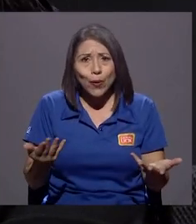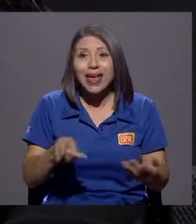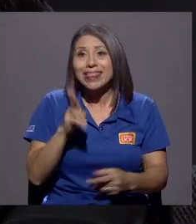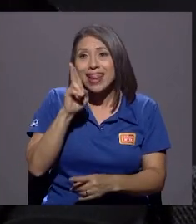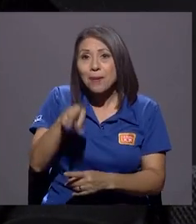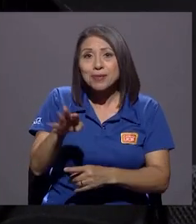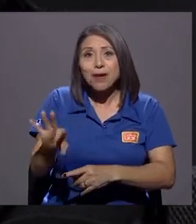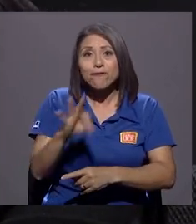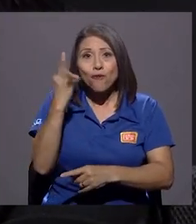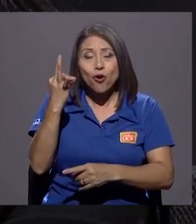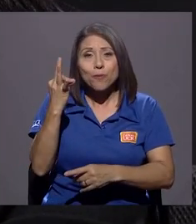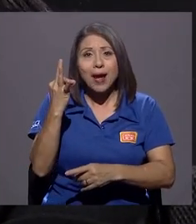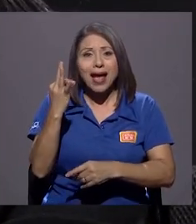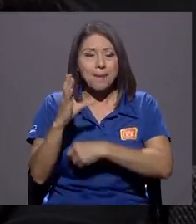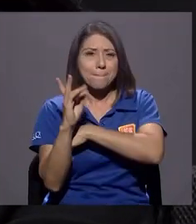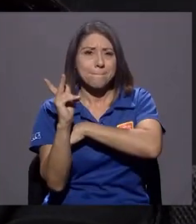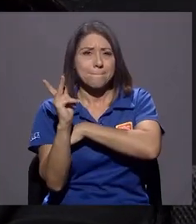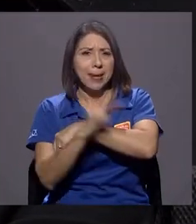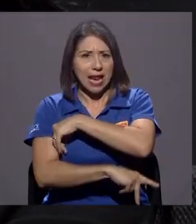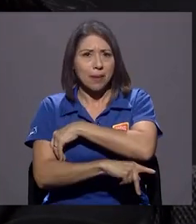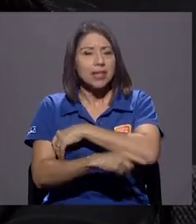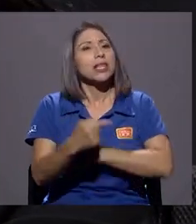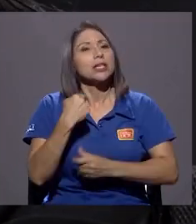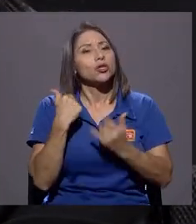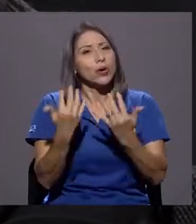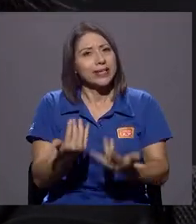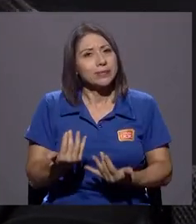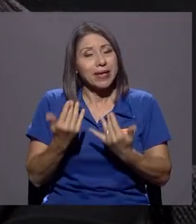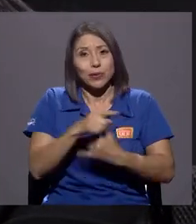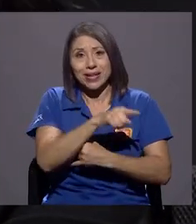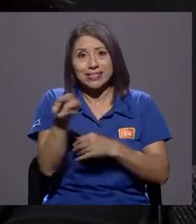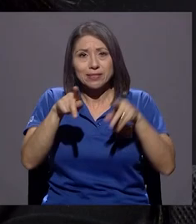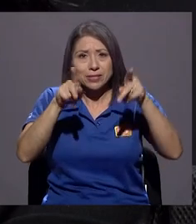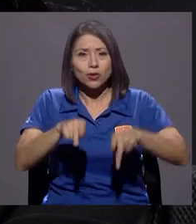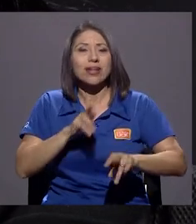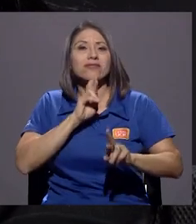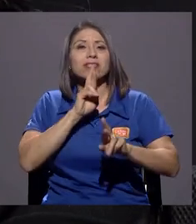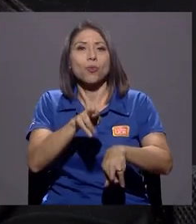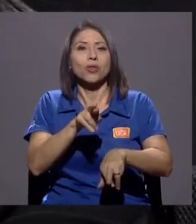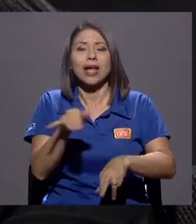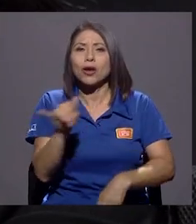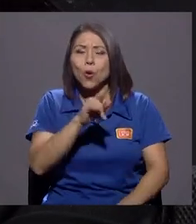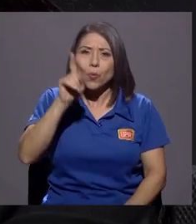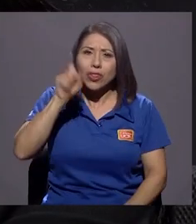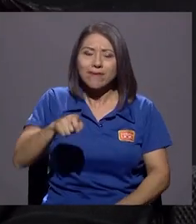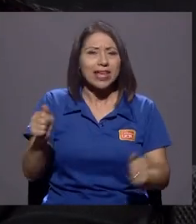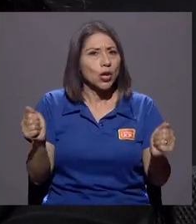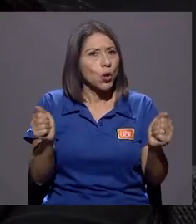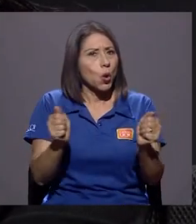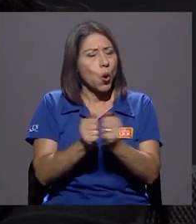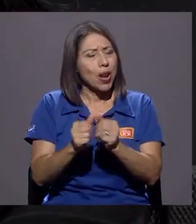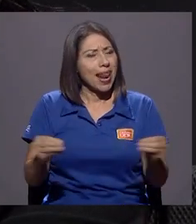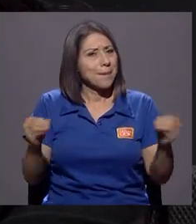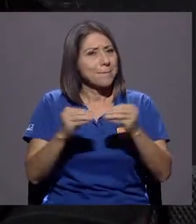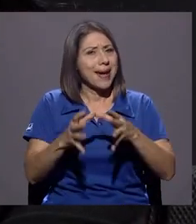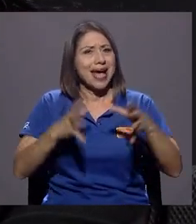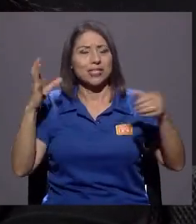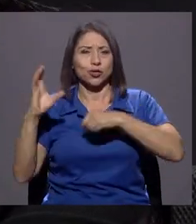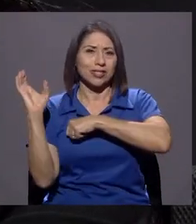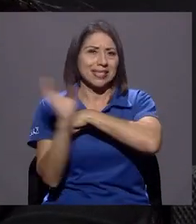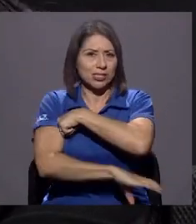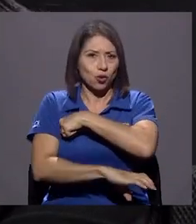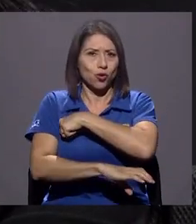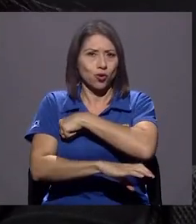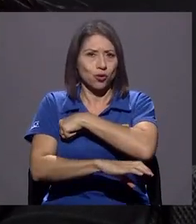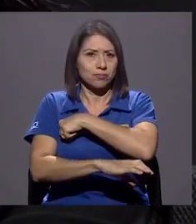manera, penalmente, yo espero que estas personas respondan, y que respondan como tiene que ser, con la sanción mayor que puede tener, quien